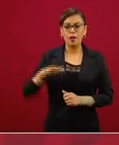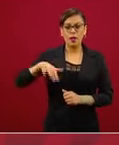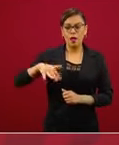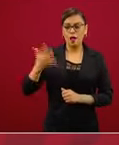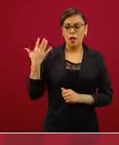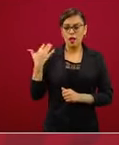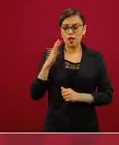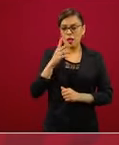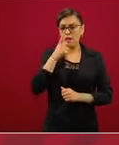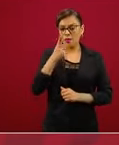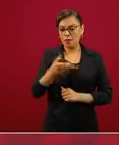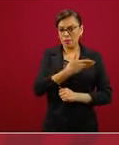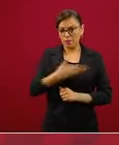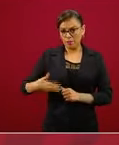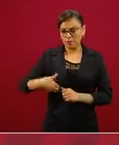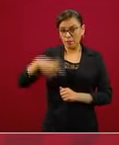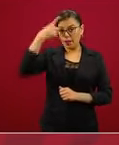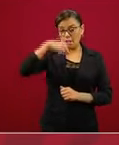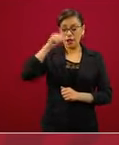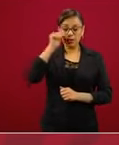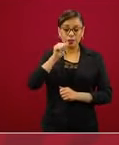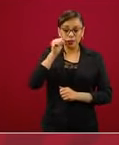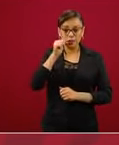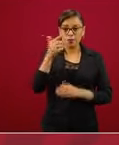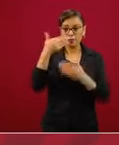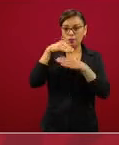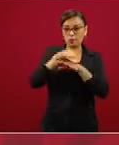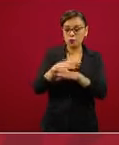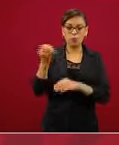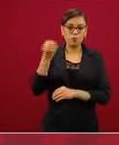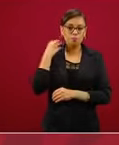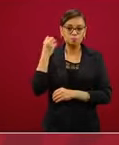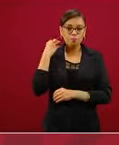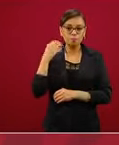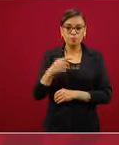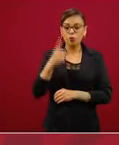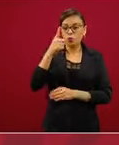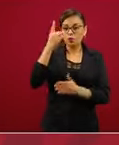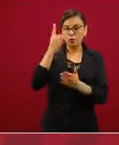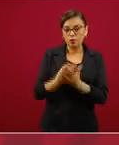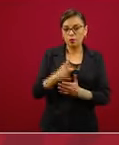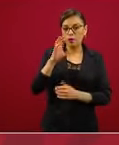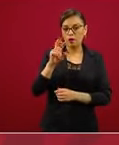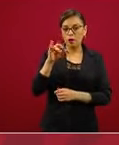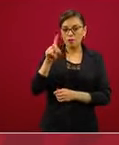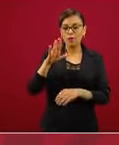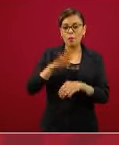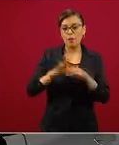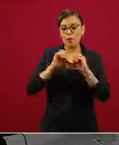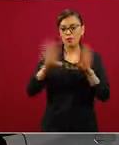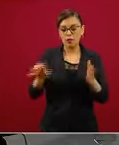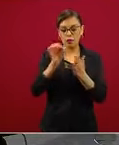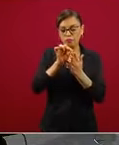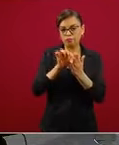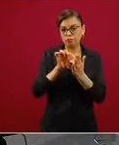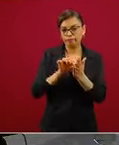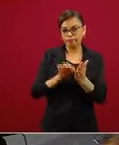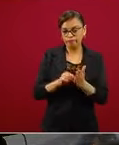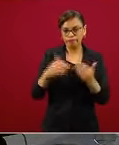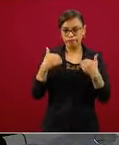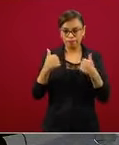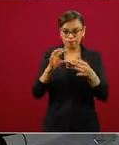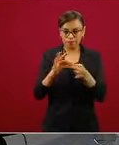en las noches en la conferencia técnica específica sobre COVID estaremos dando distintas puntualizaciones. Vemos la siguiente, por favor.